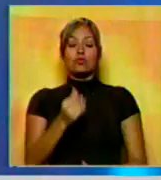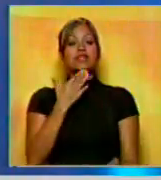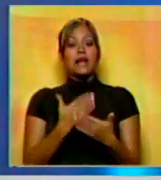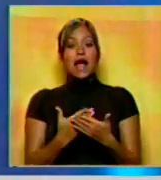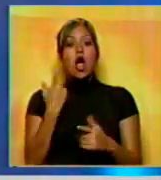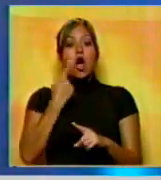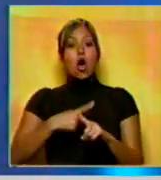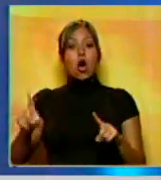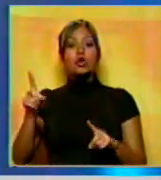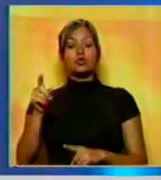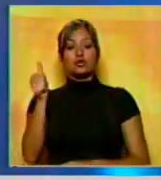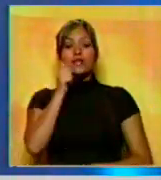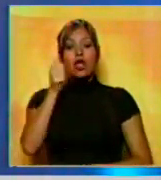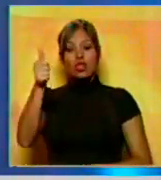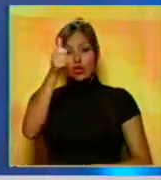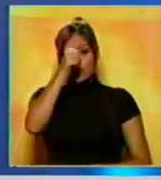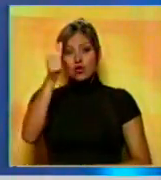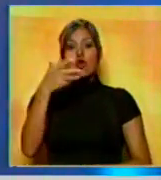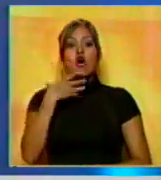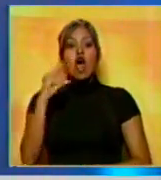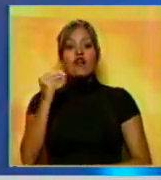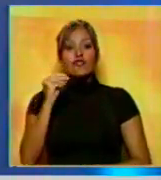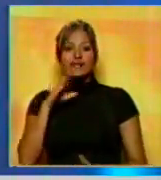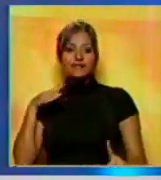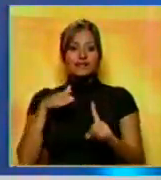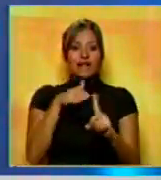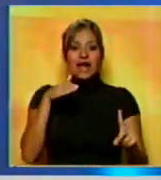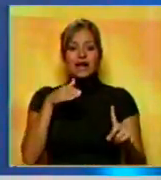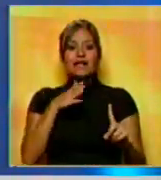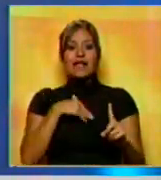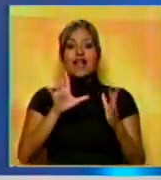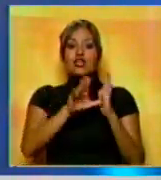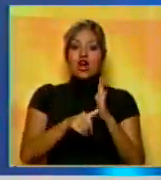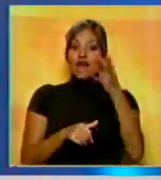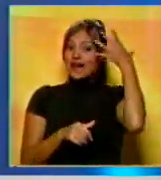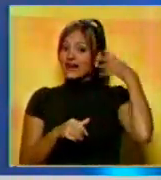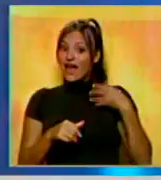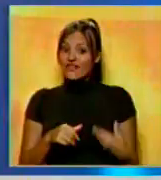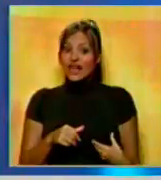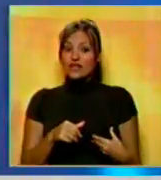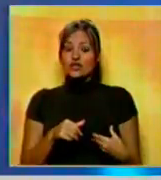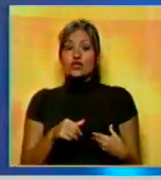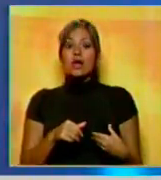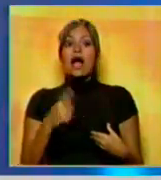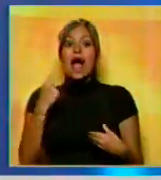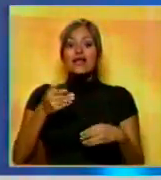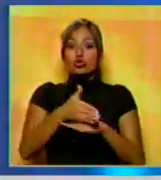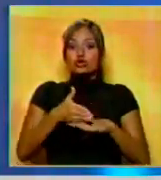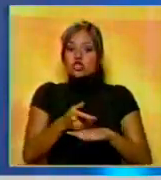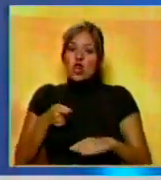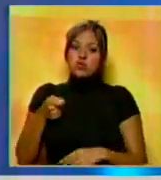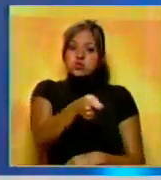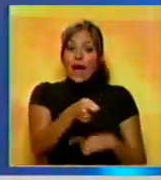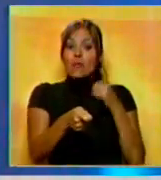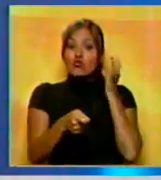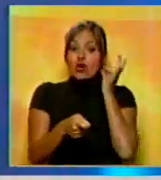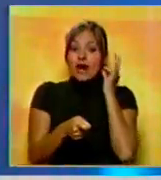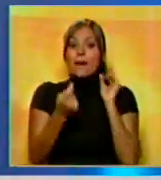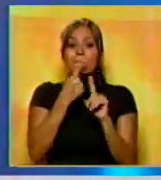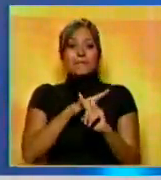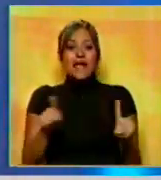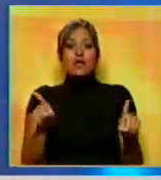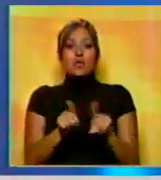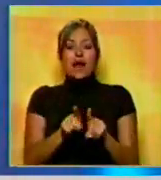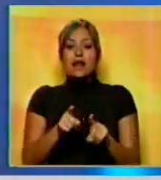Gracias. Durante este fin de semana, una joven fue atacada por delincuentes para robarle el cabello. La víctima recibió una apuñalada, sin embargo,